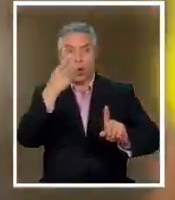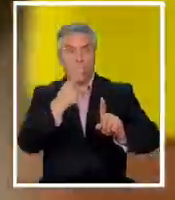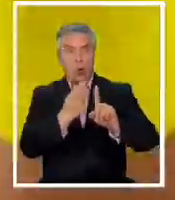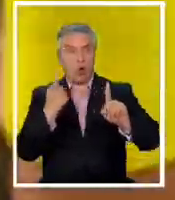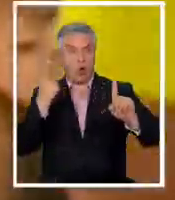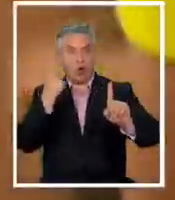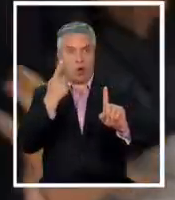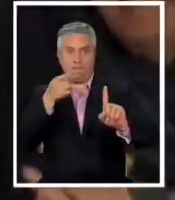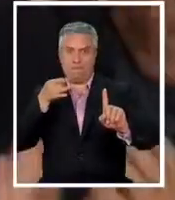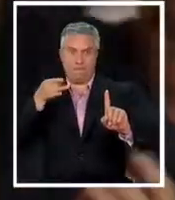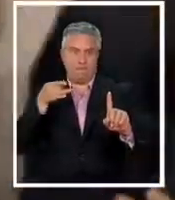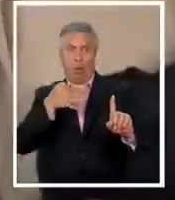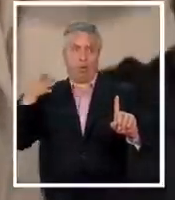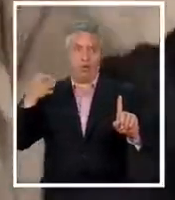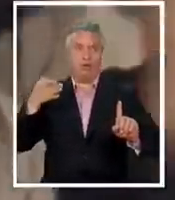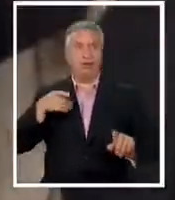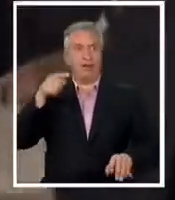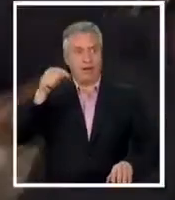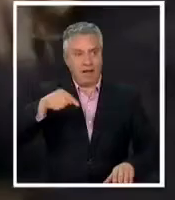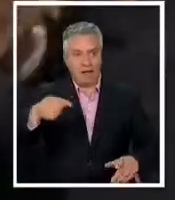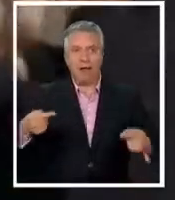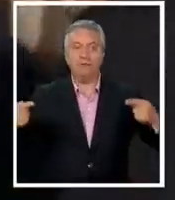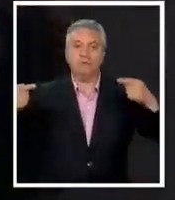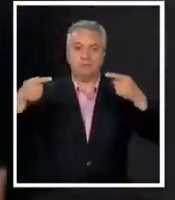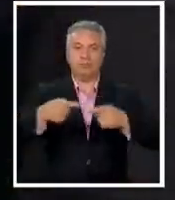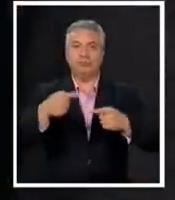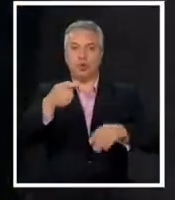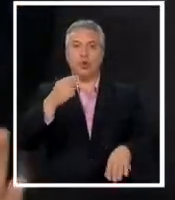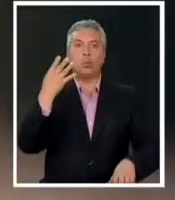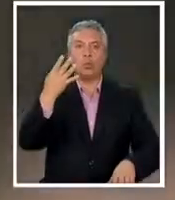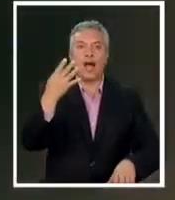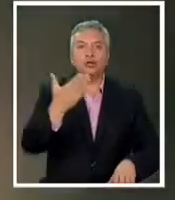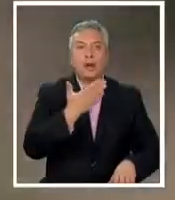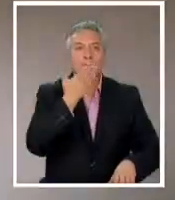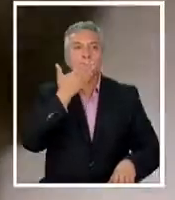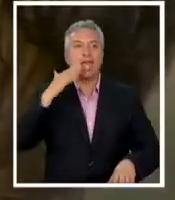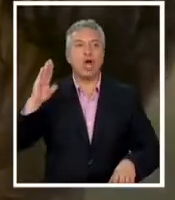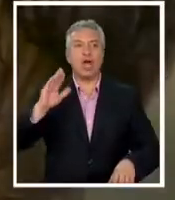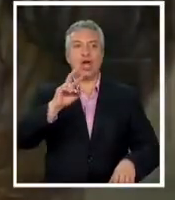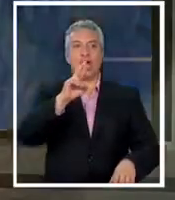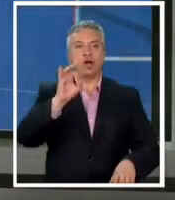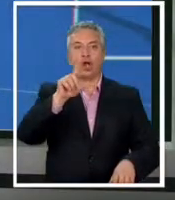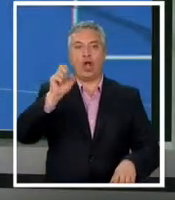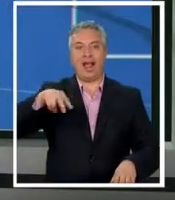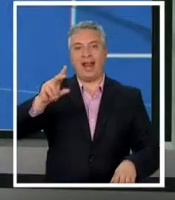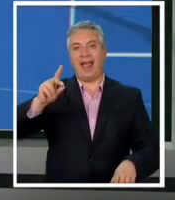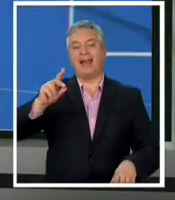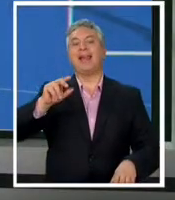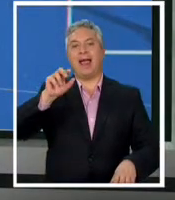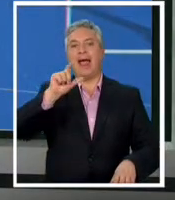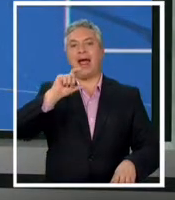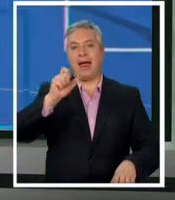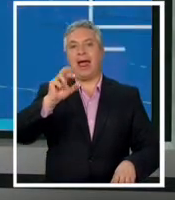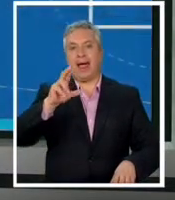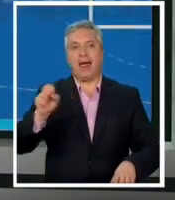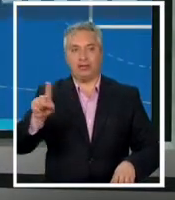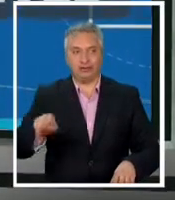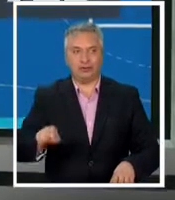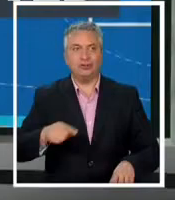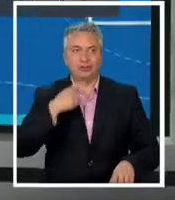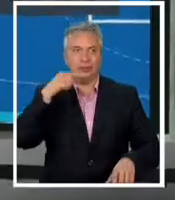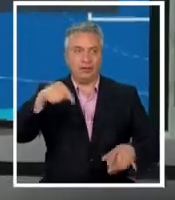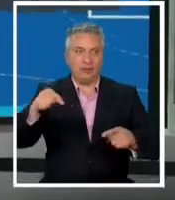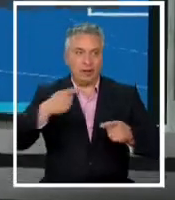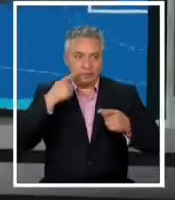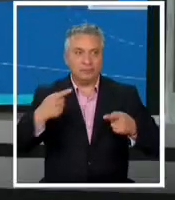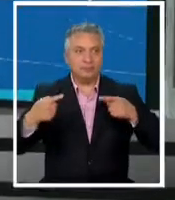mundo partidazo ahora en la ronda de los cuatro mejores de Roland Garros tendrá que enfrentar al Alexander Sverev